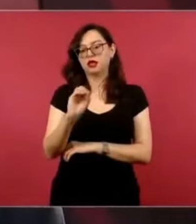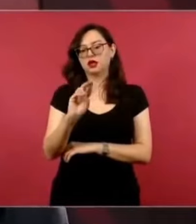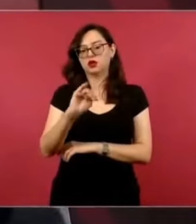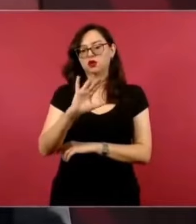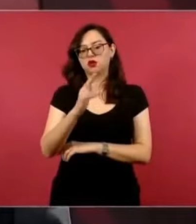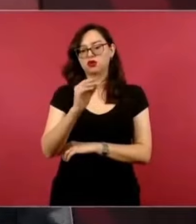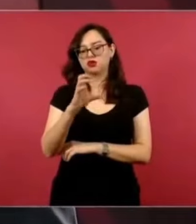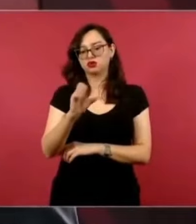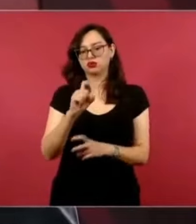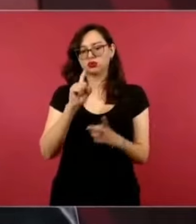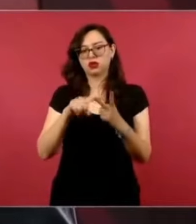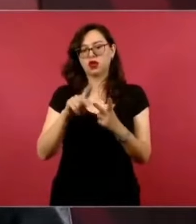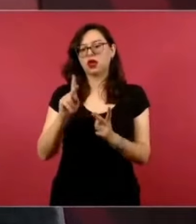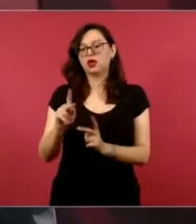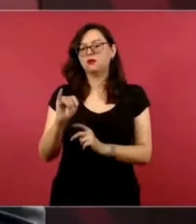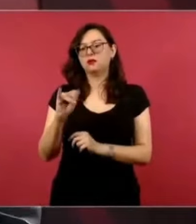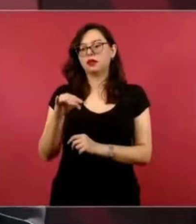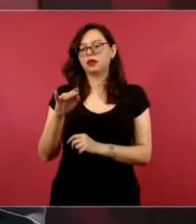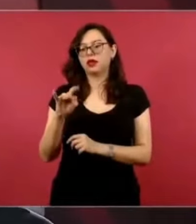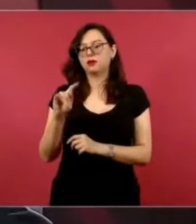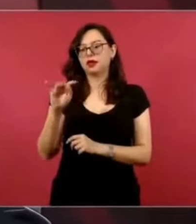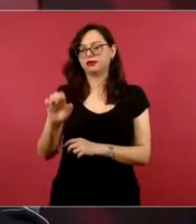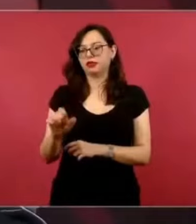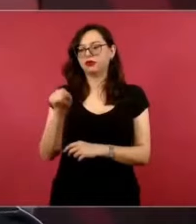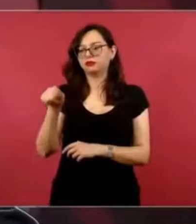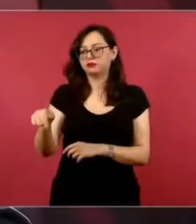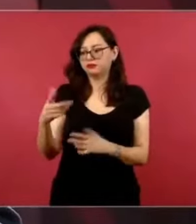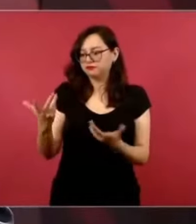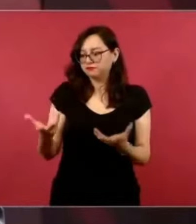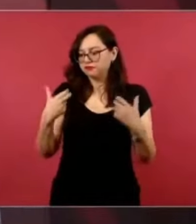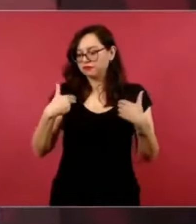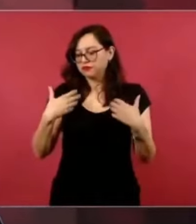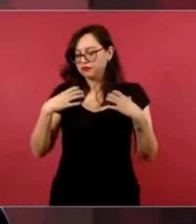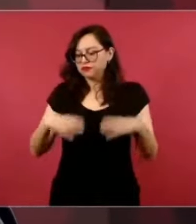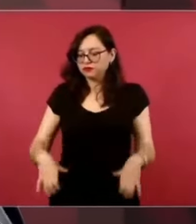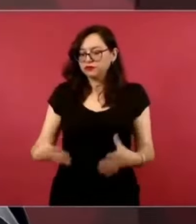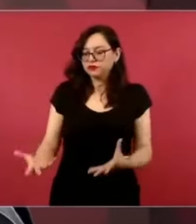que es algo muy importante, muy humano,